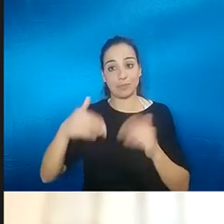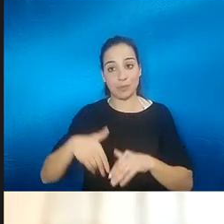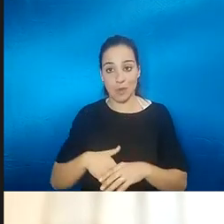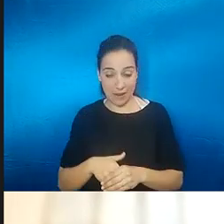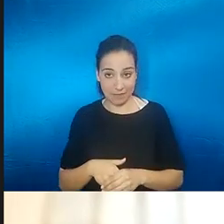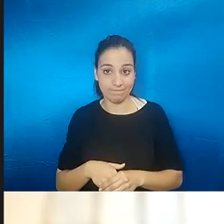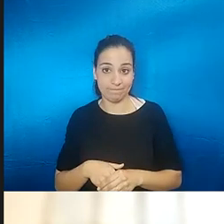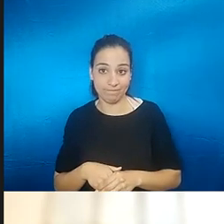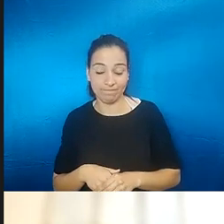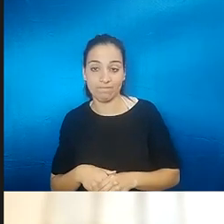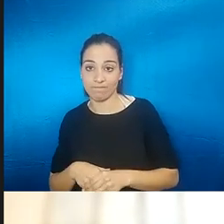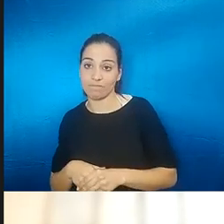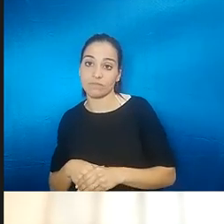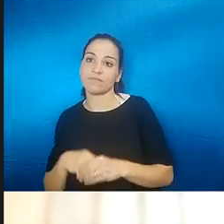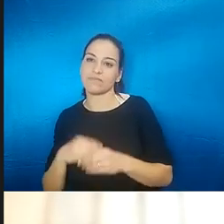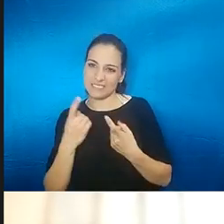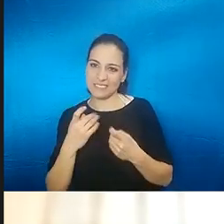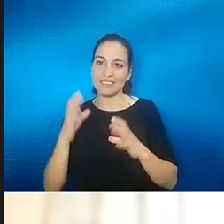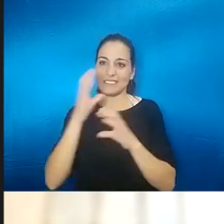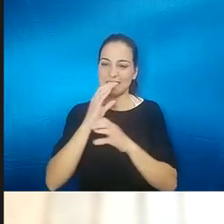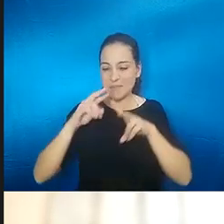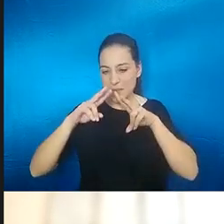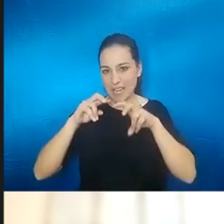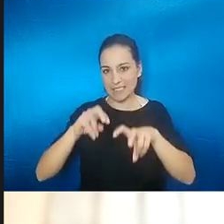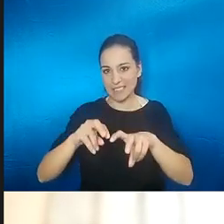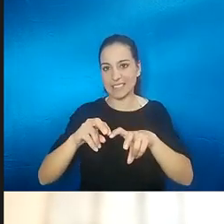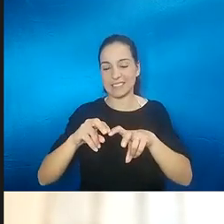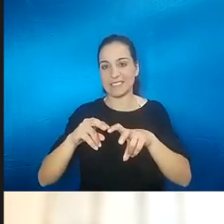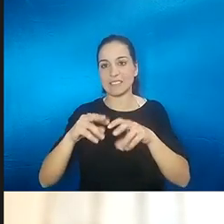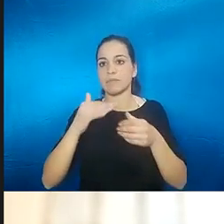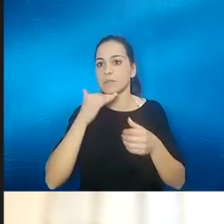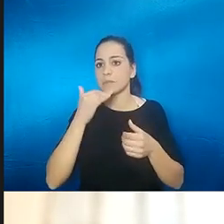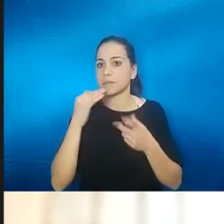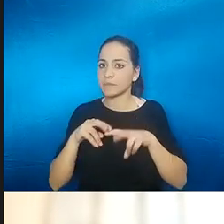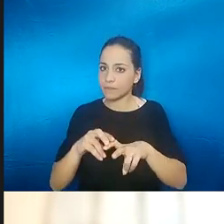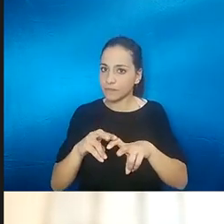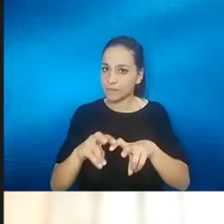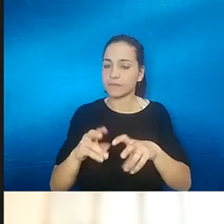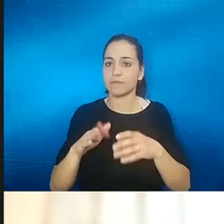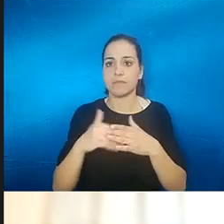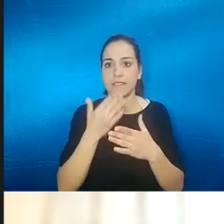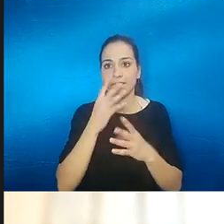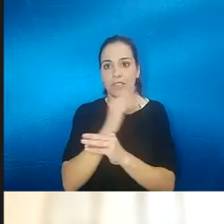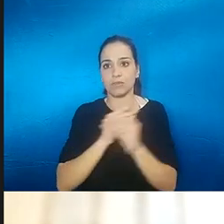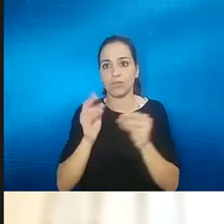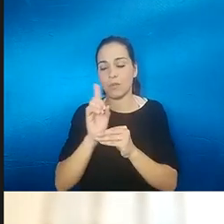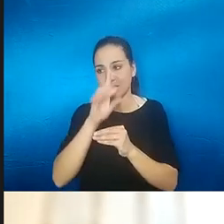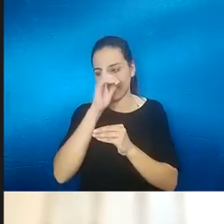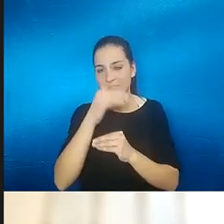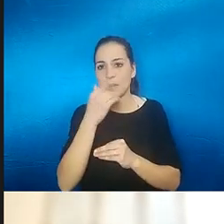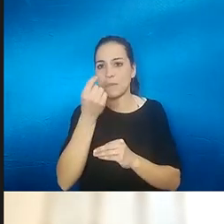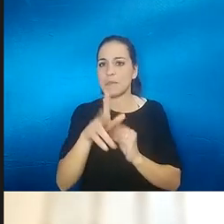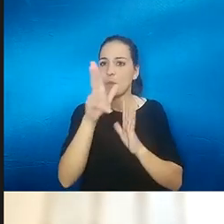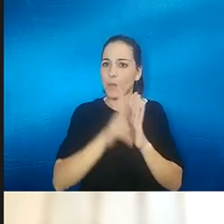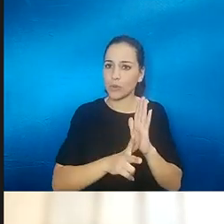no se investigue y de que no haya una no solución pero algo a lo que aferrarte un protocolo no sé